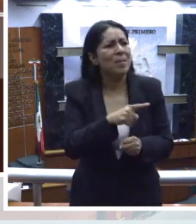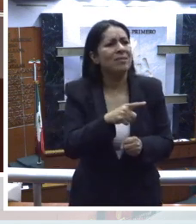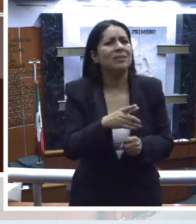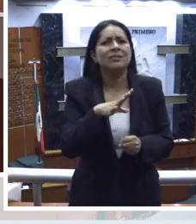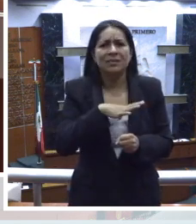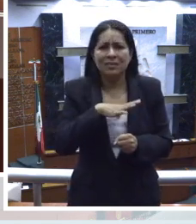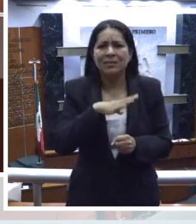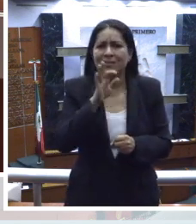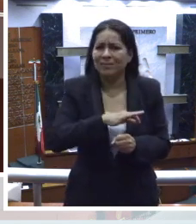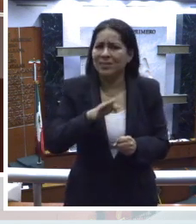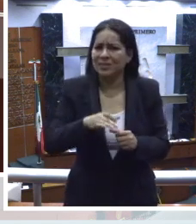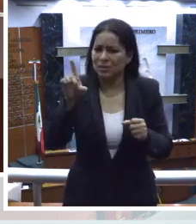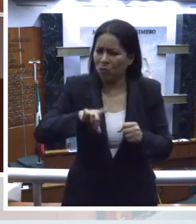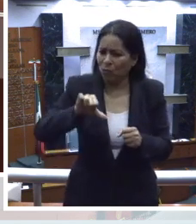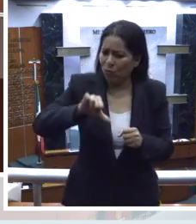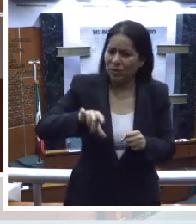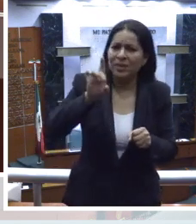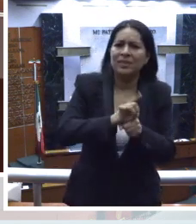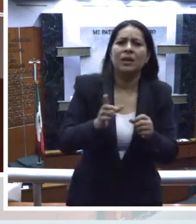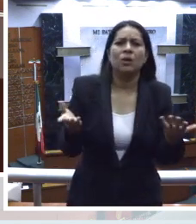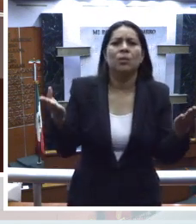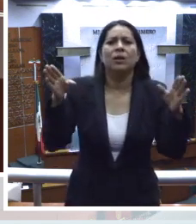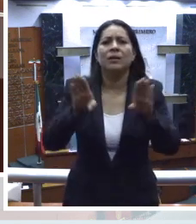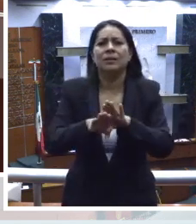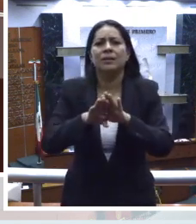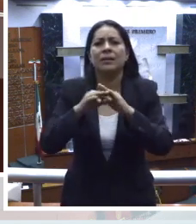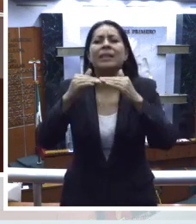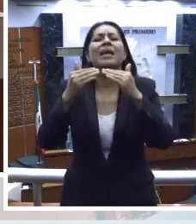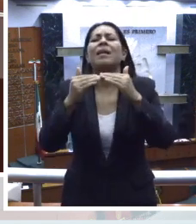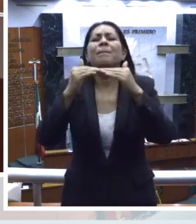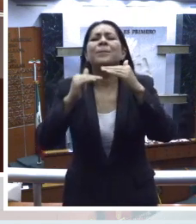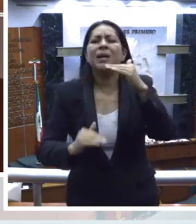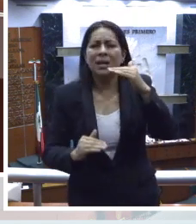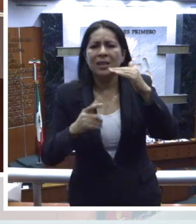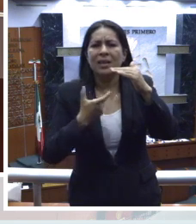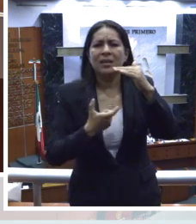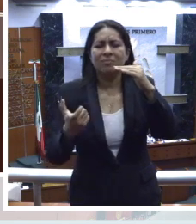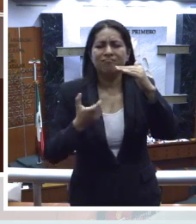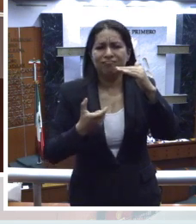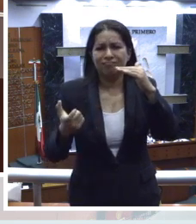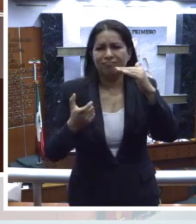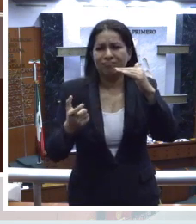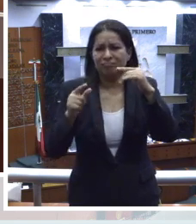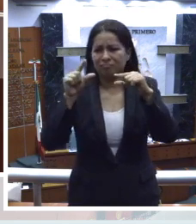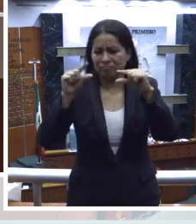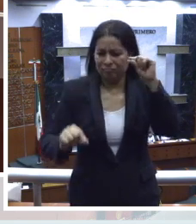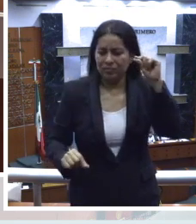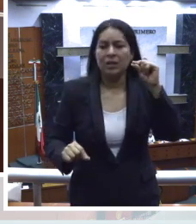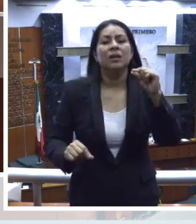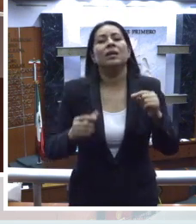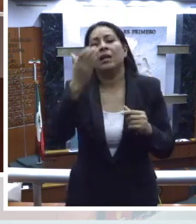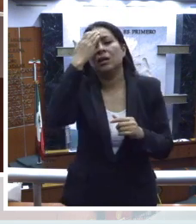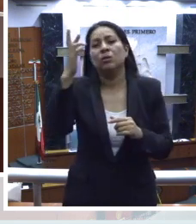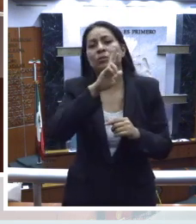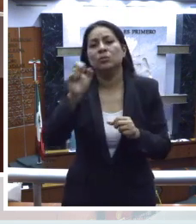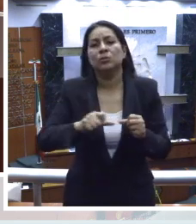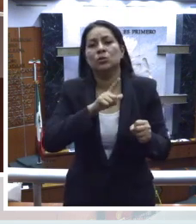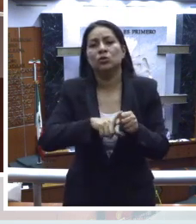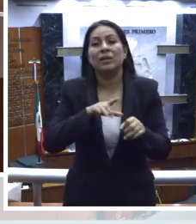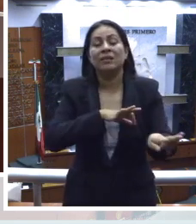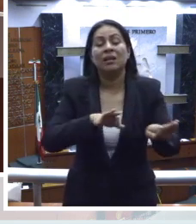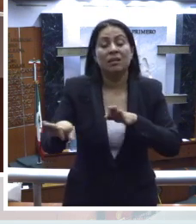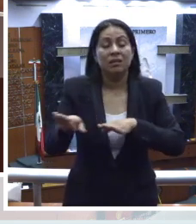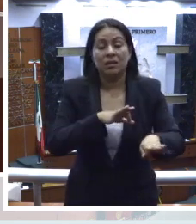vigencia hasta nuestros días, como el cierre de la brecha salarial, la erradicación de la violencia y el reconocimiento económico y social del